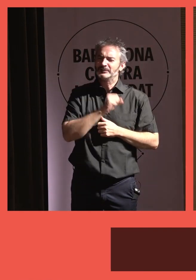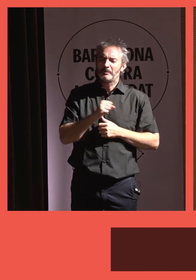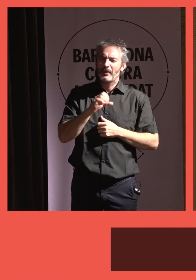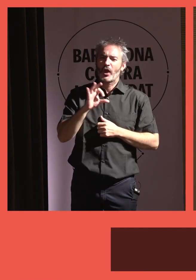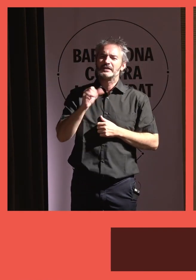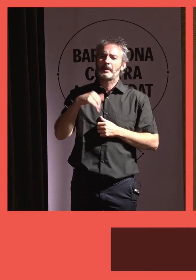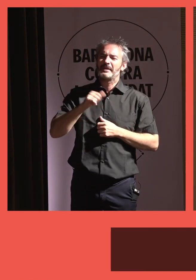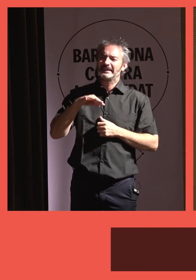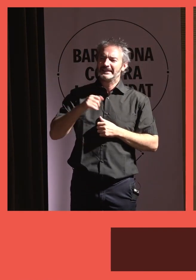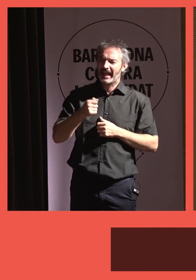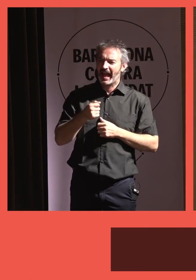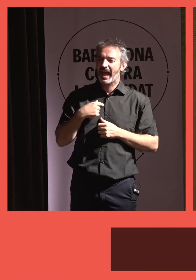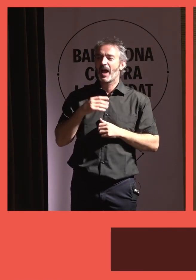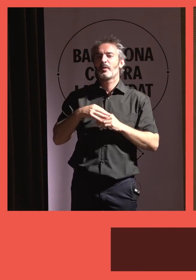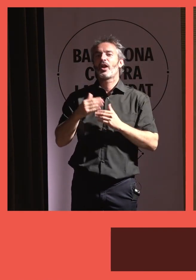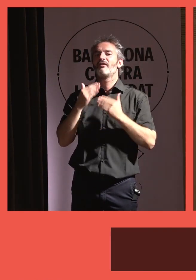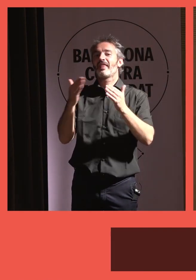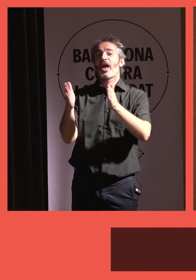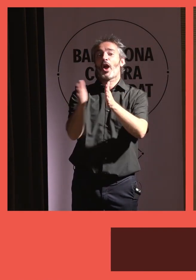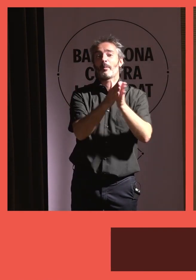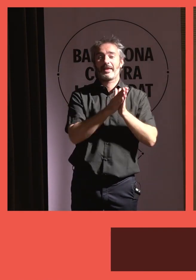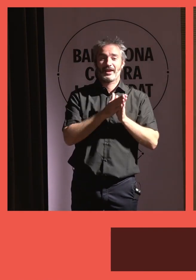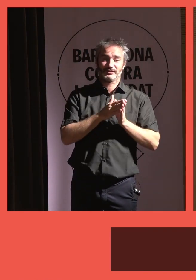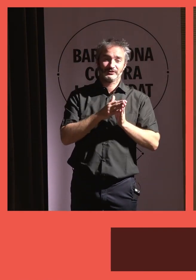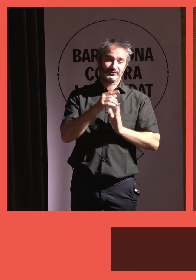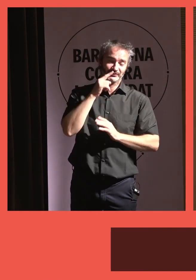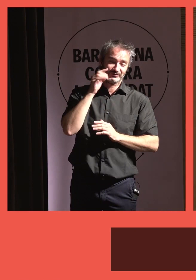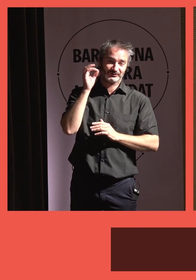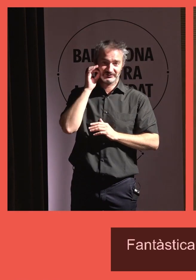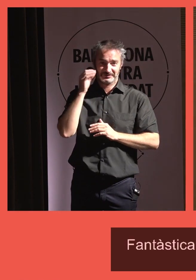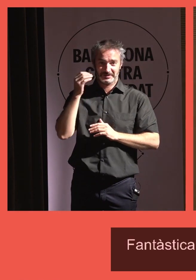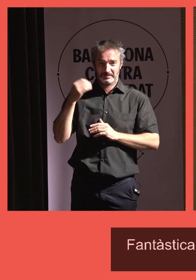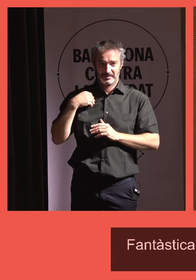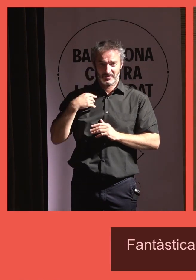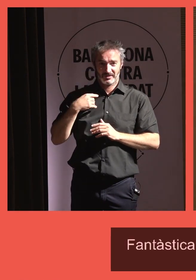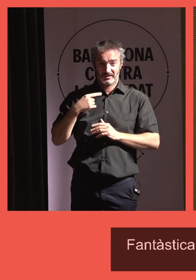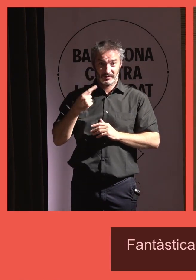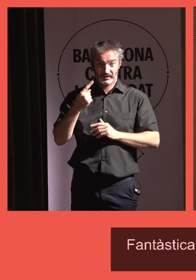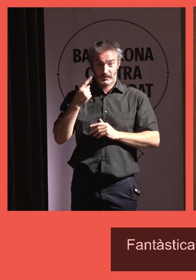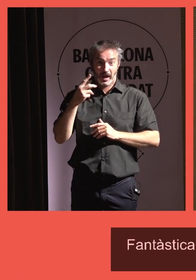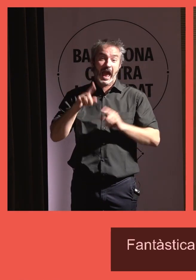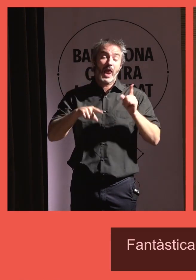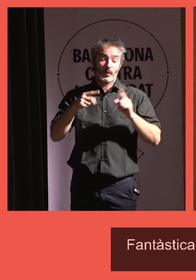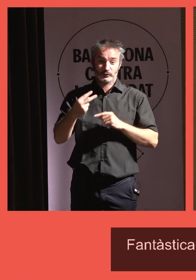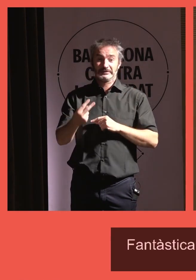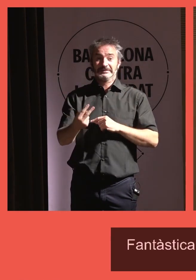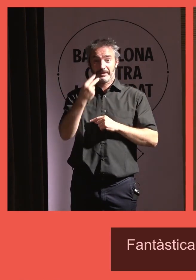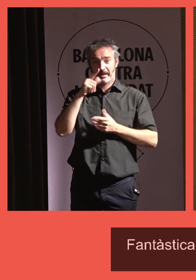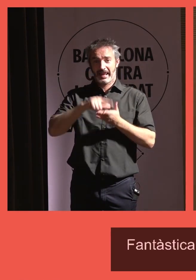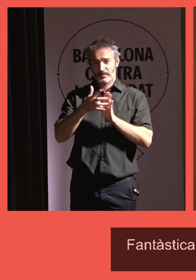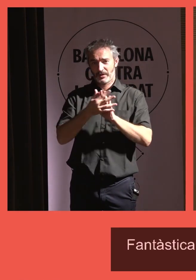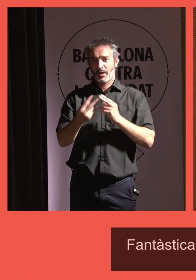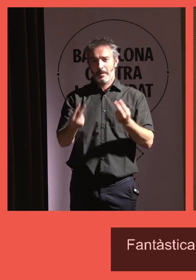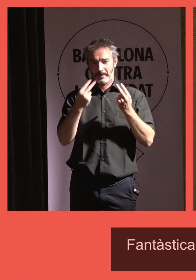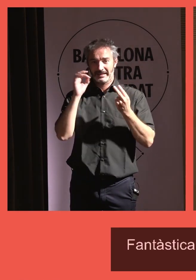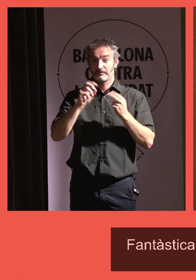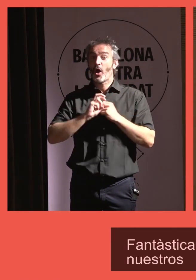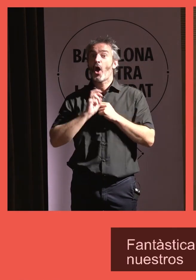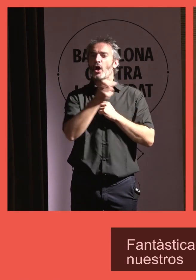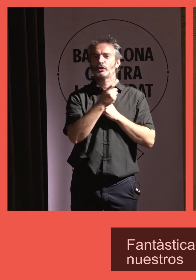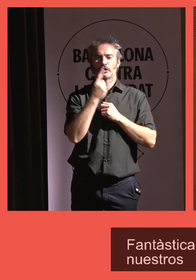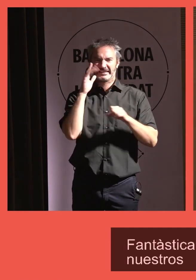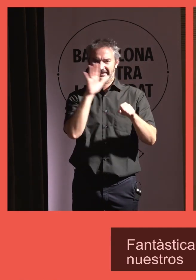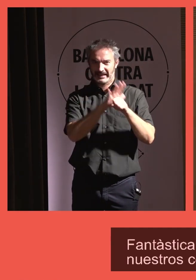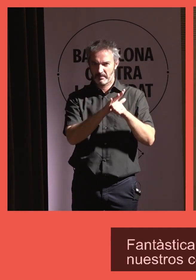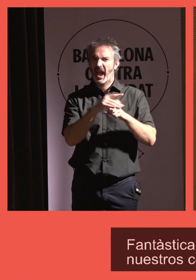Samantha, felicitando a nuestros compañeras y compañeros que no se ven, pero algunos sí que se ven, las de lengua de signos sí, pero otros no.